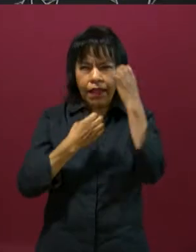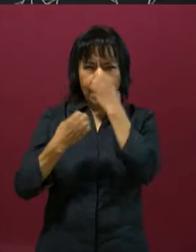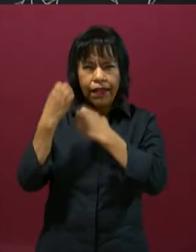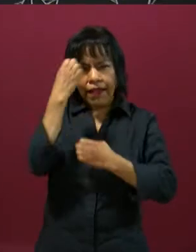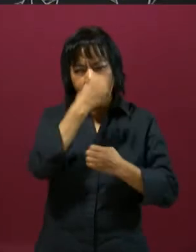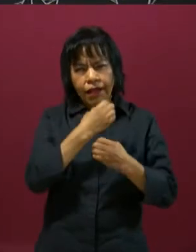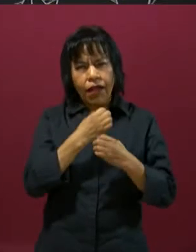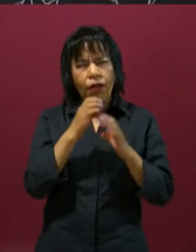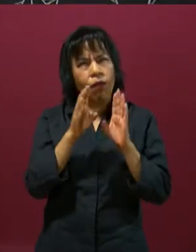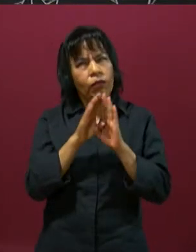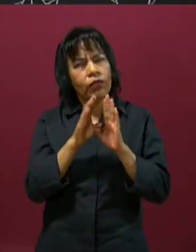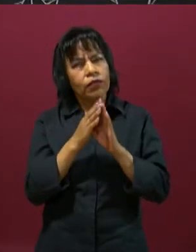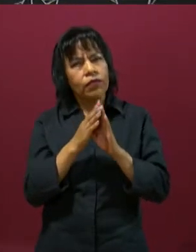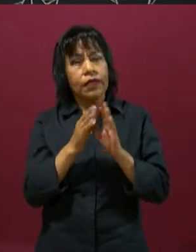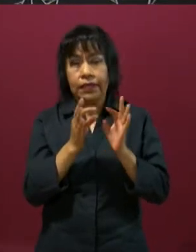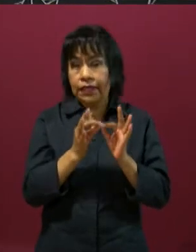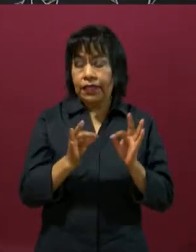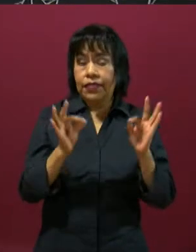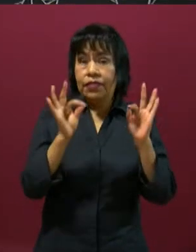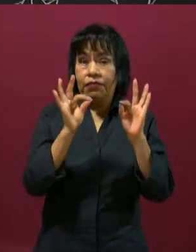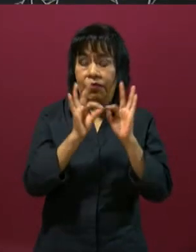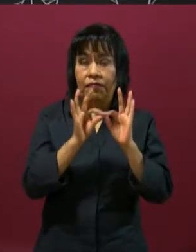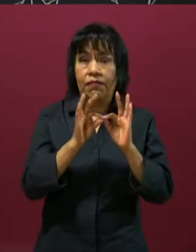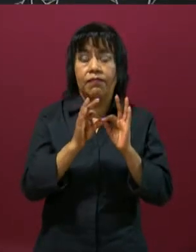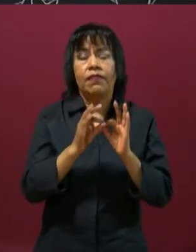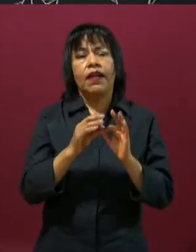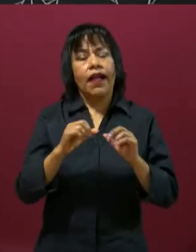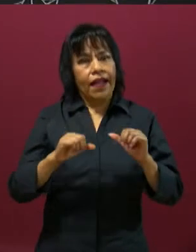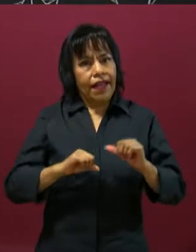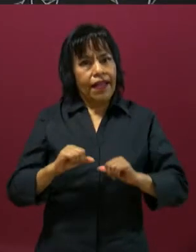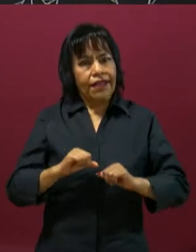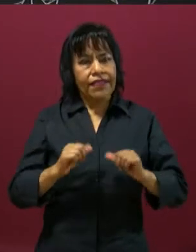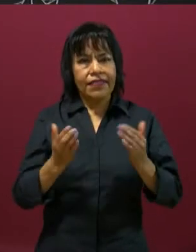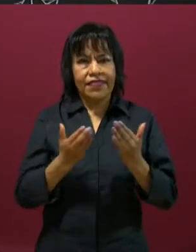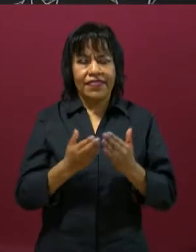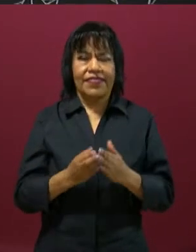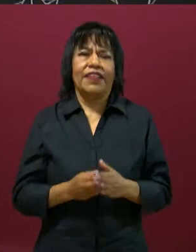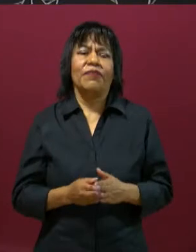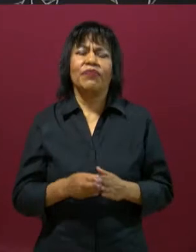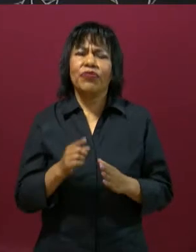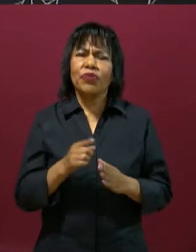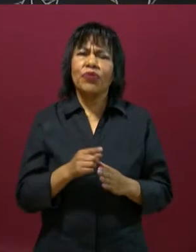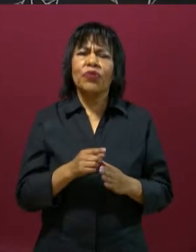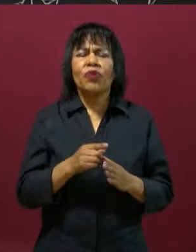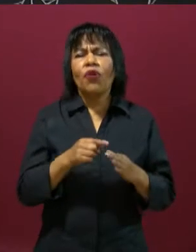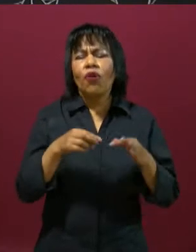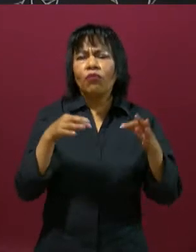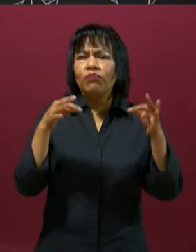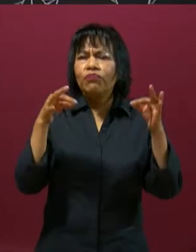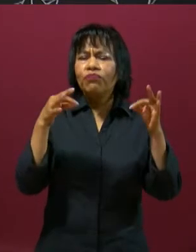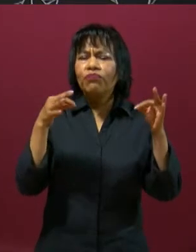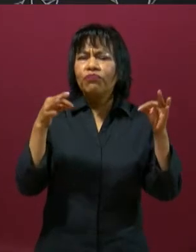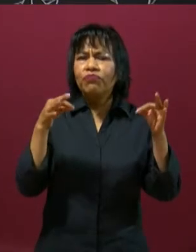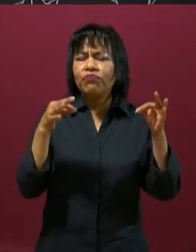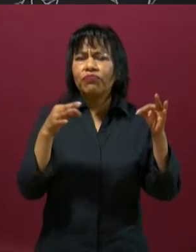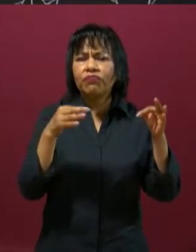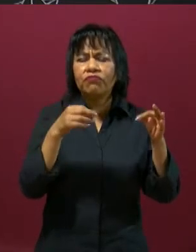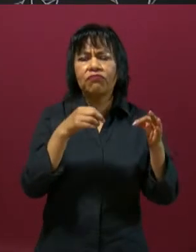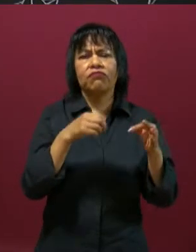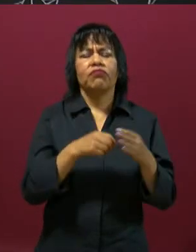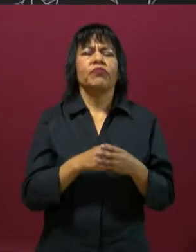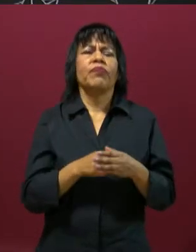Es importante que para realizar esta actividad tengas a la mano una cartulina, papel bond